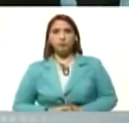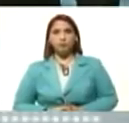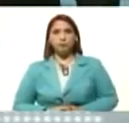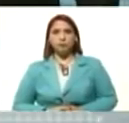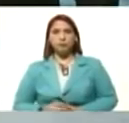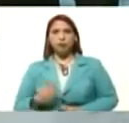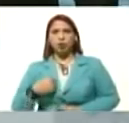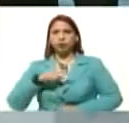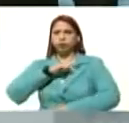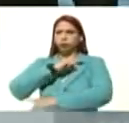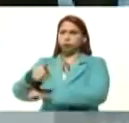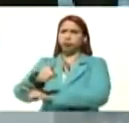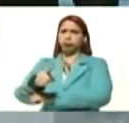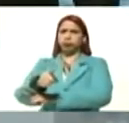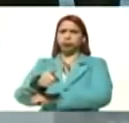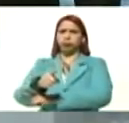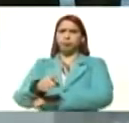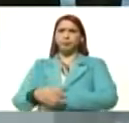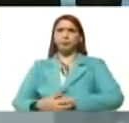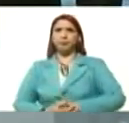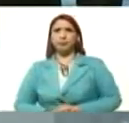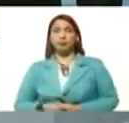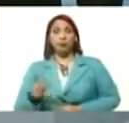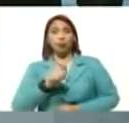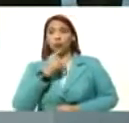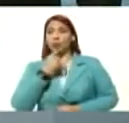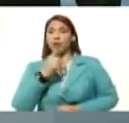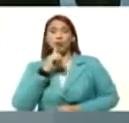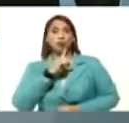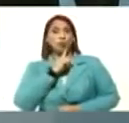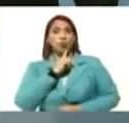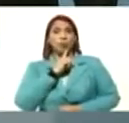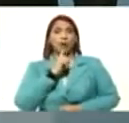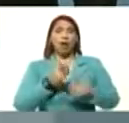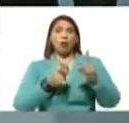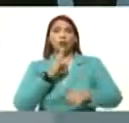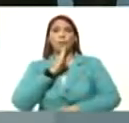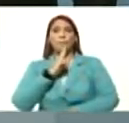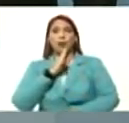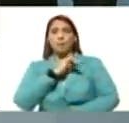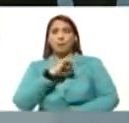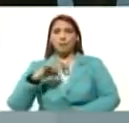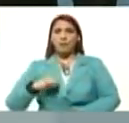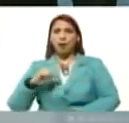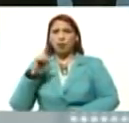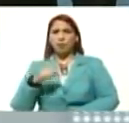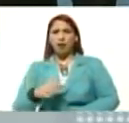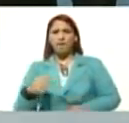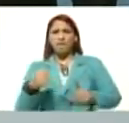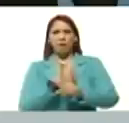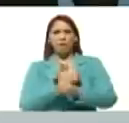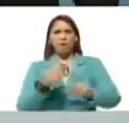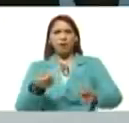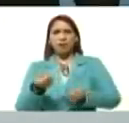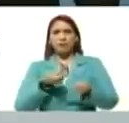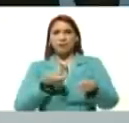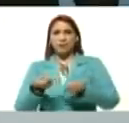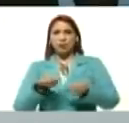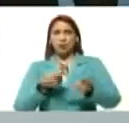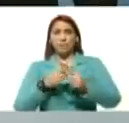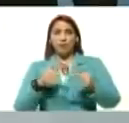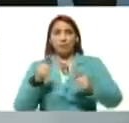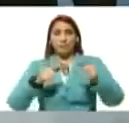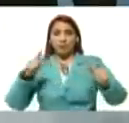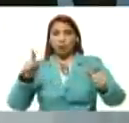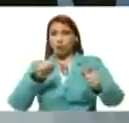señalé, de manera indirecta, porque no dije los nombres, unos bancos privados, venían saboteando el servicio, para que